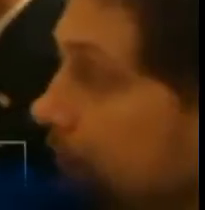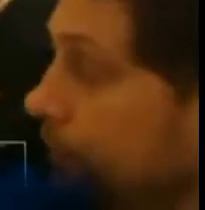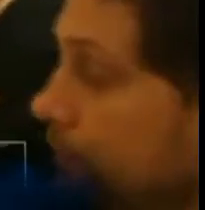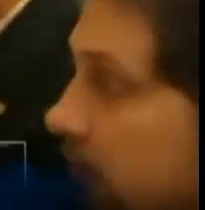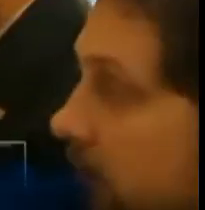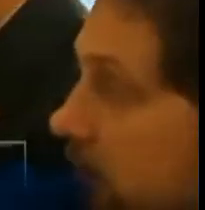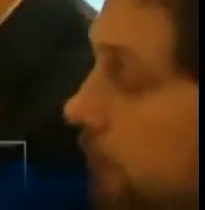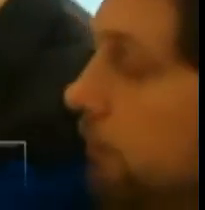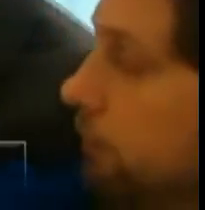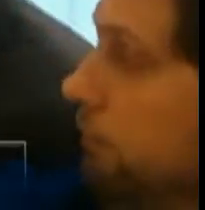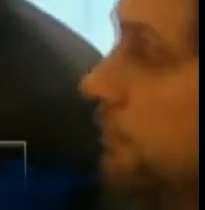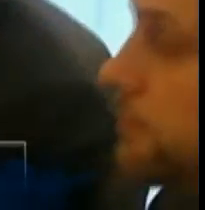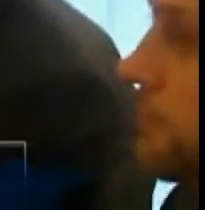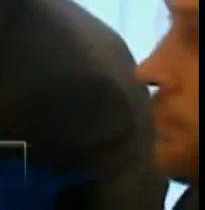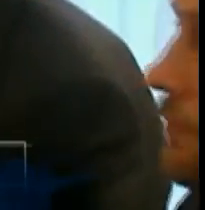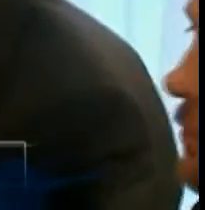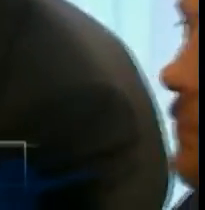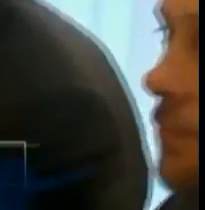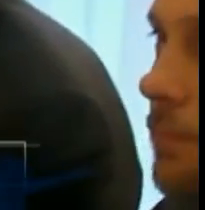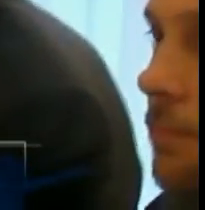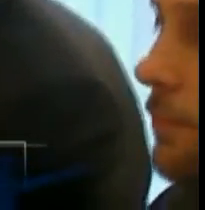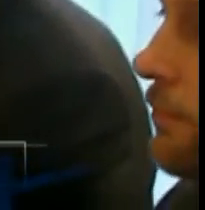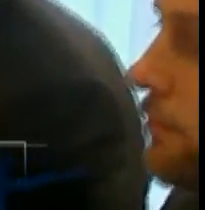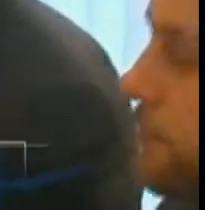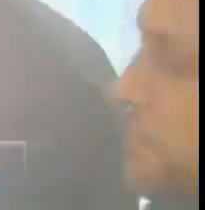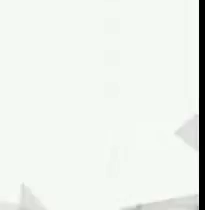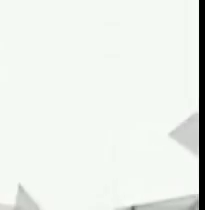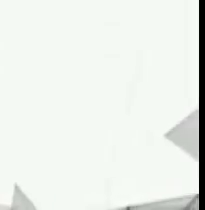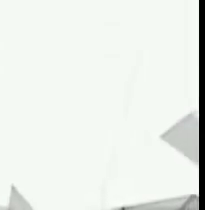humanitarios tienen vía libre para entrar en Alepo.